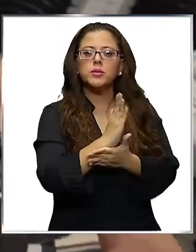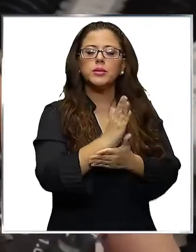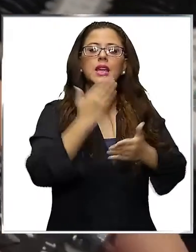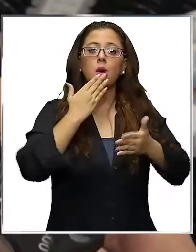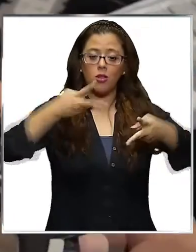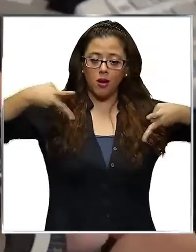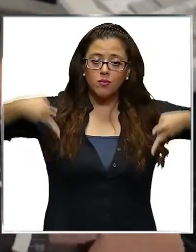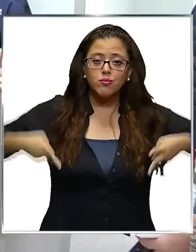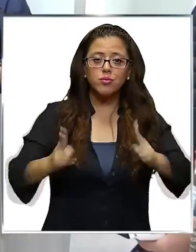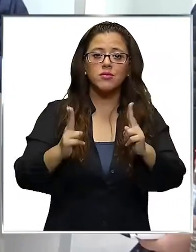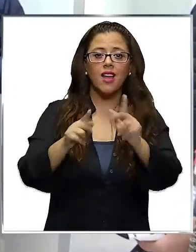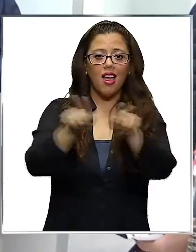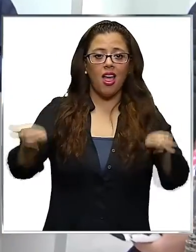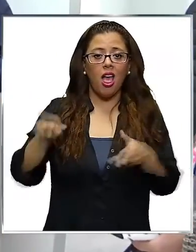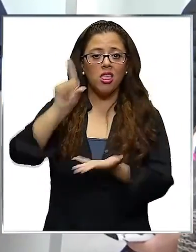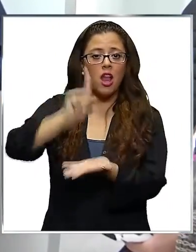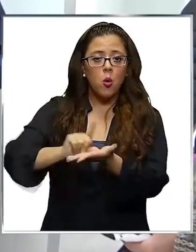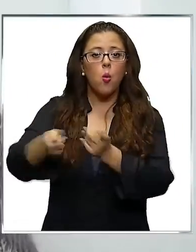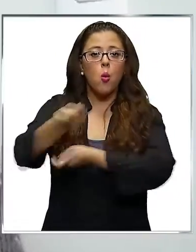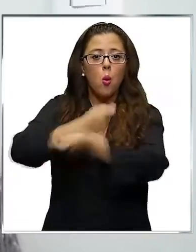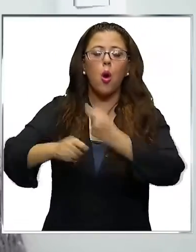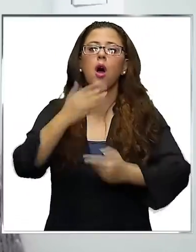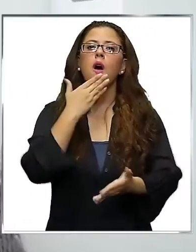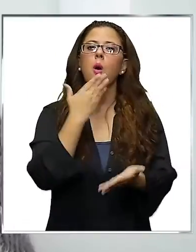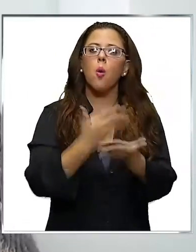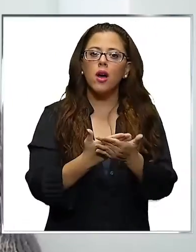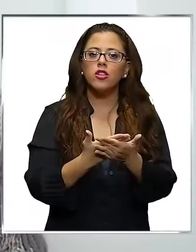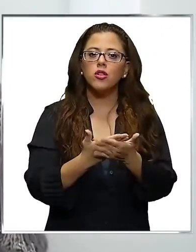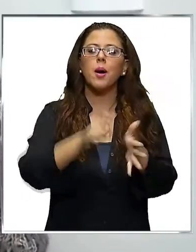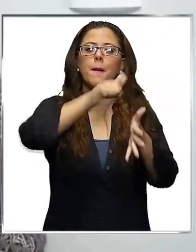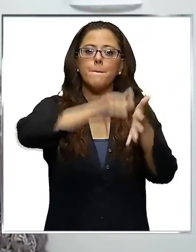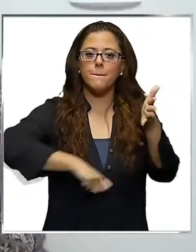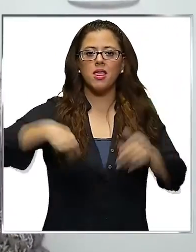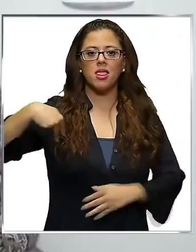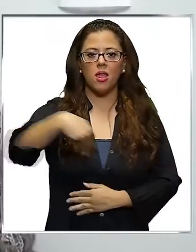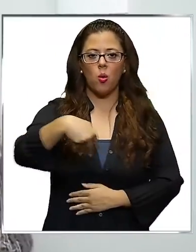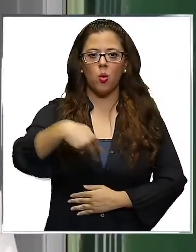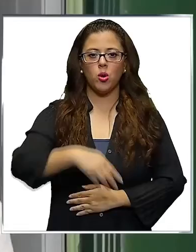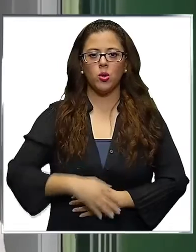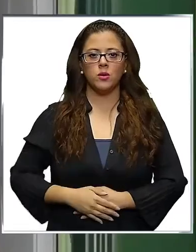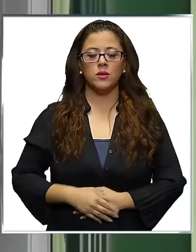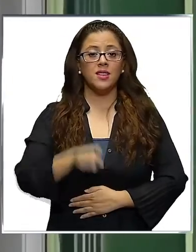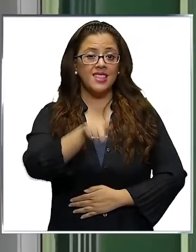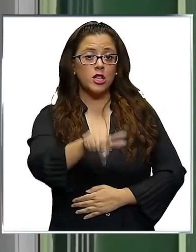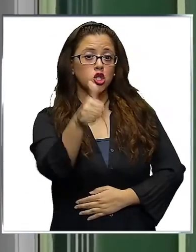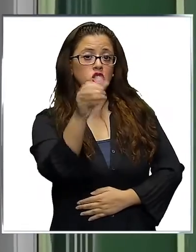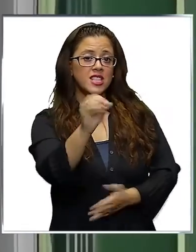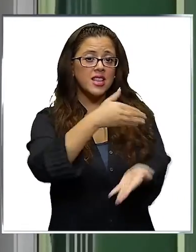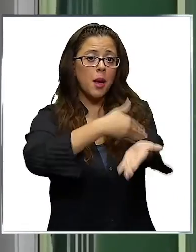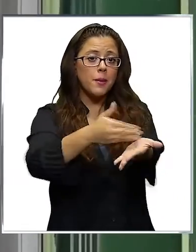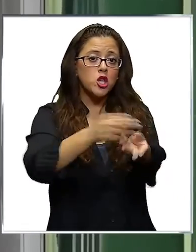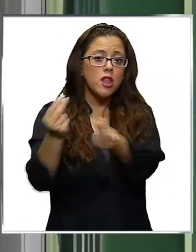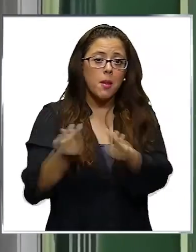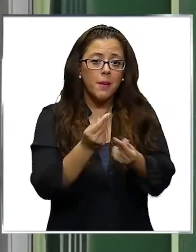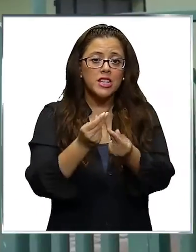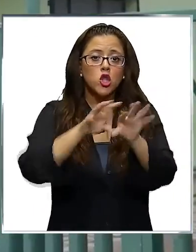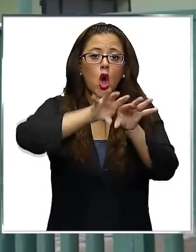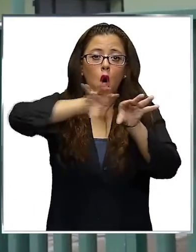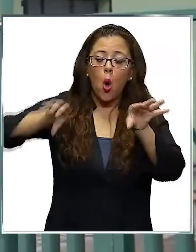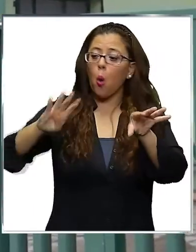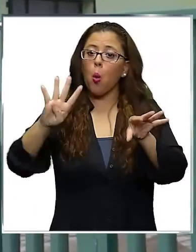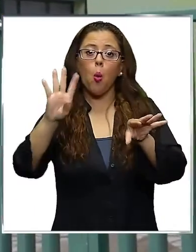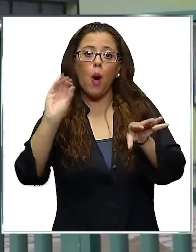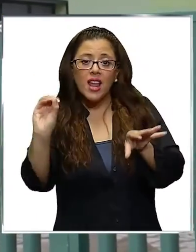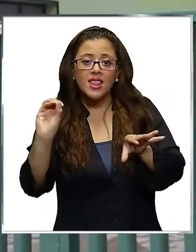marcha y la inauguración formal de la óptica sería para aproximadamente el mes de junio. De estos 60 millones de pesos,